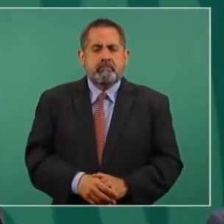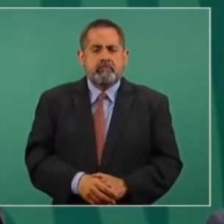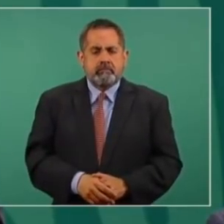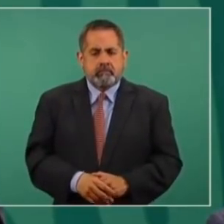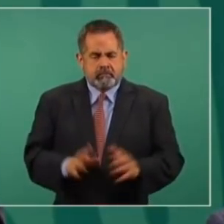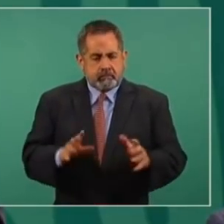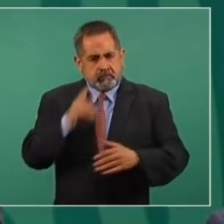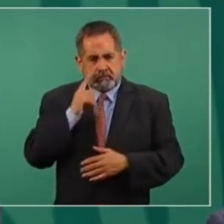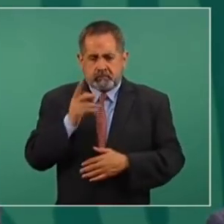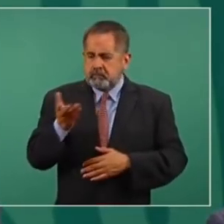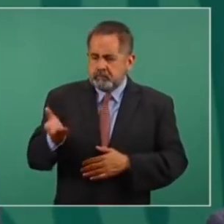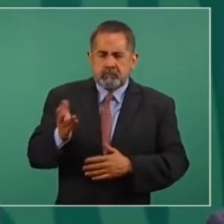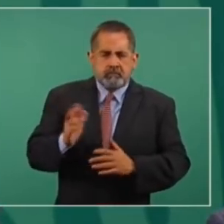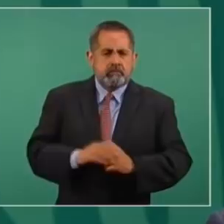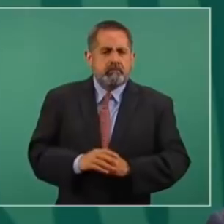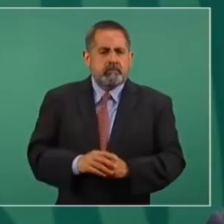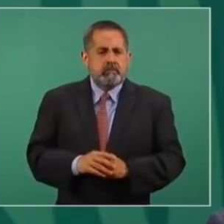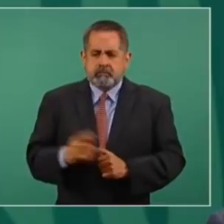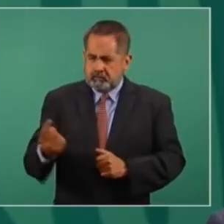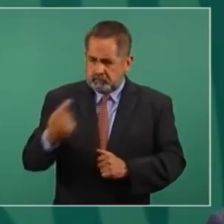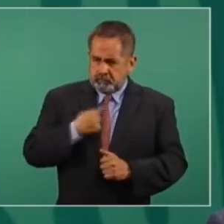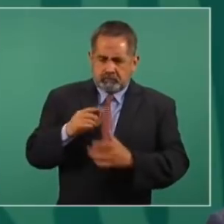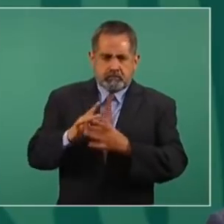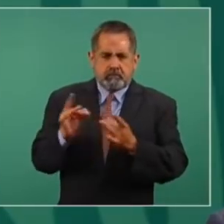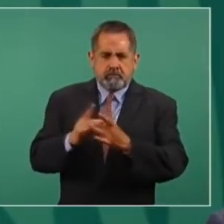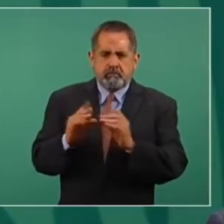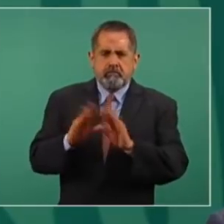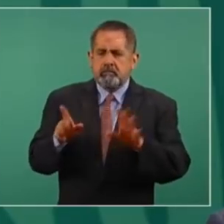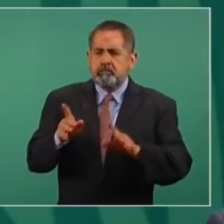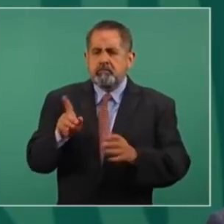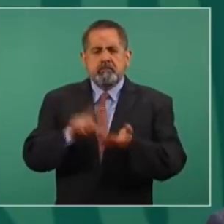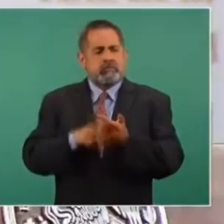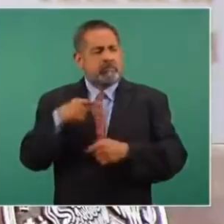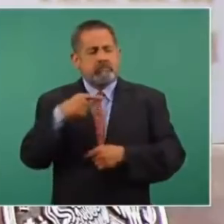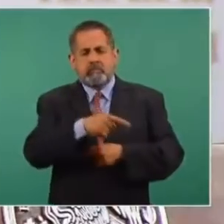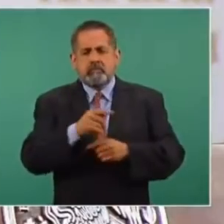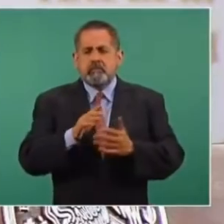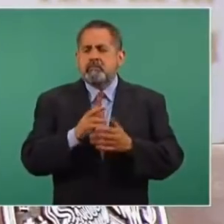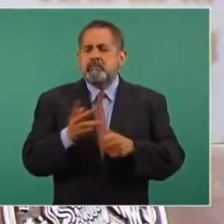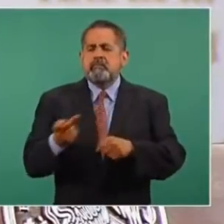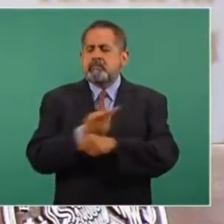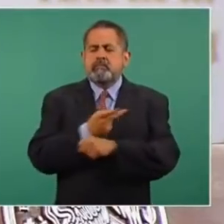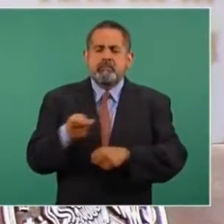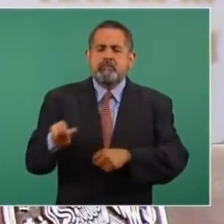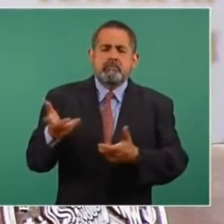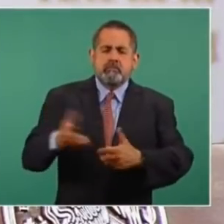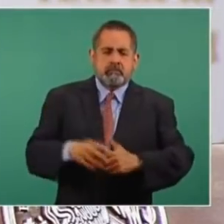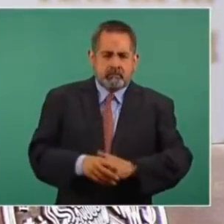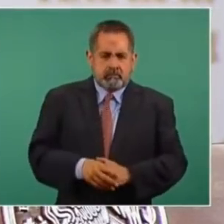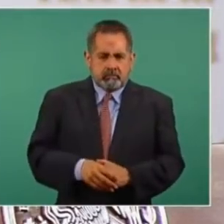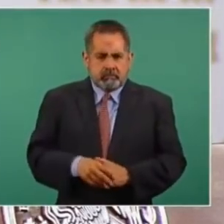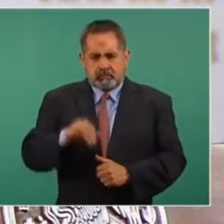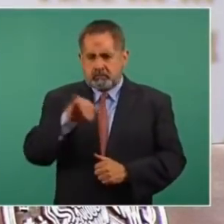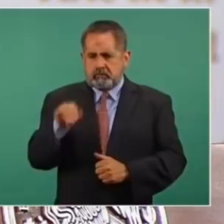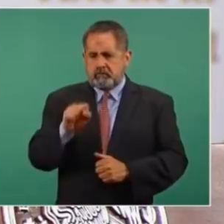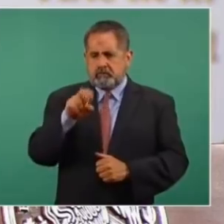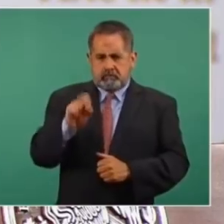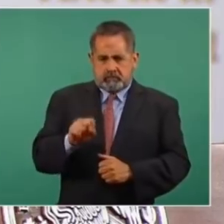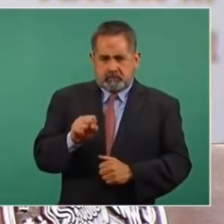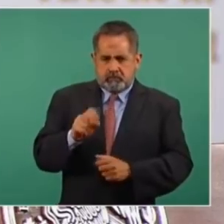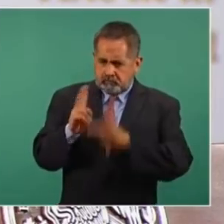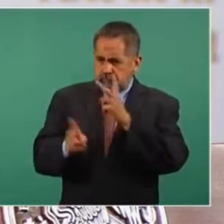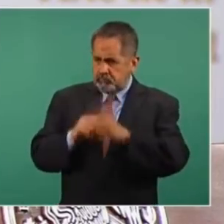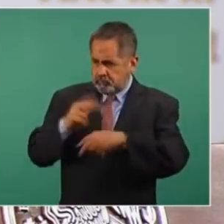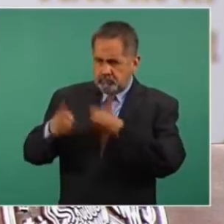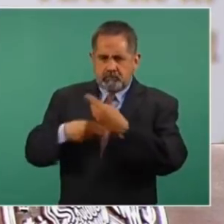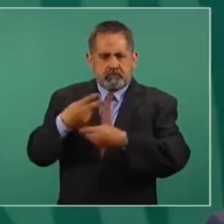Hay que pedirle nada más que explique cuál es su situación. Jesús va